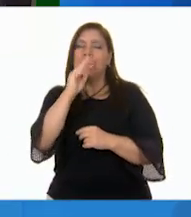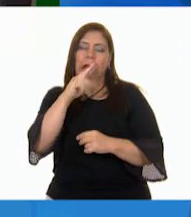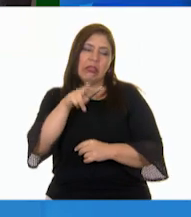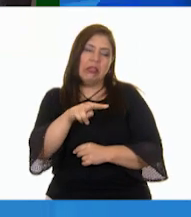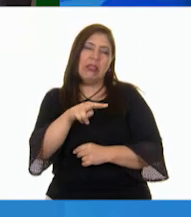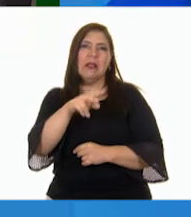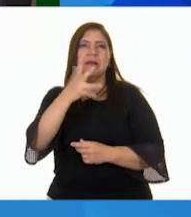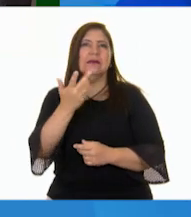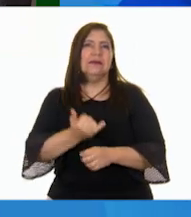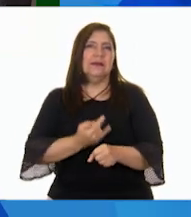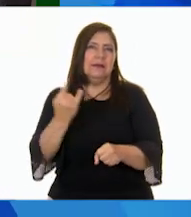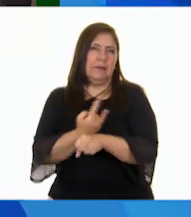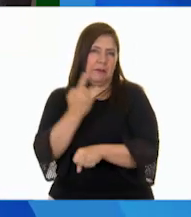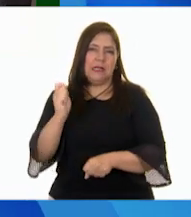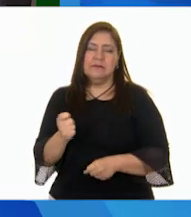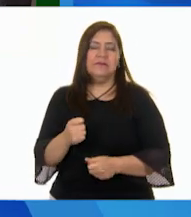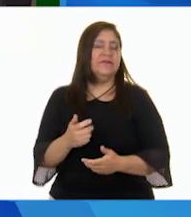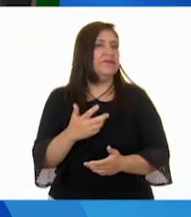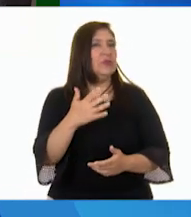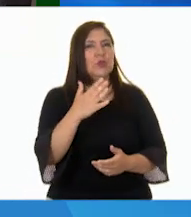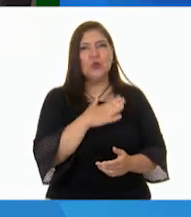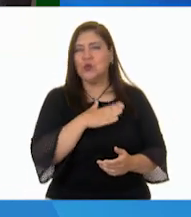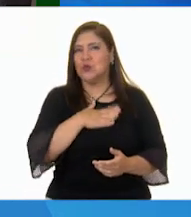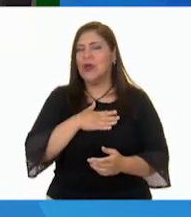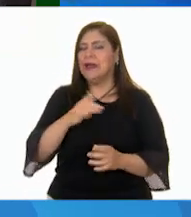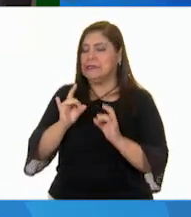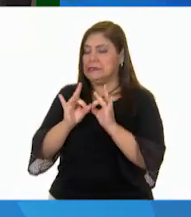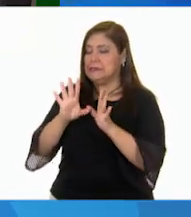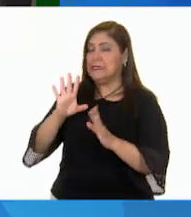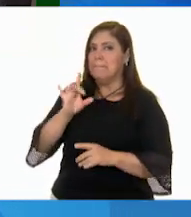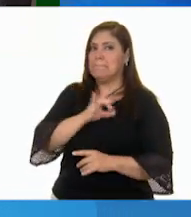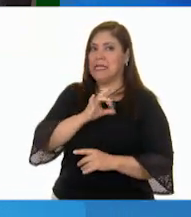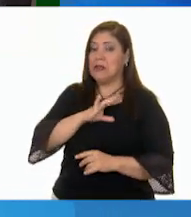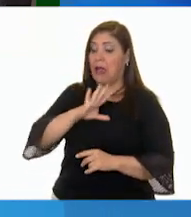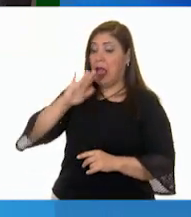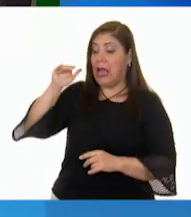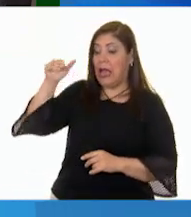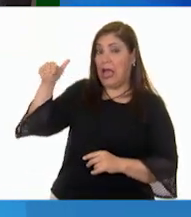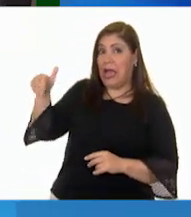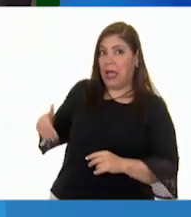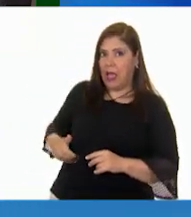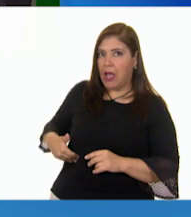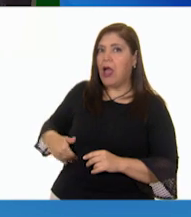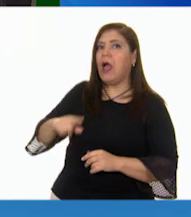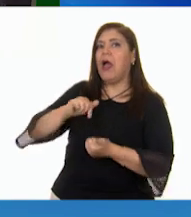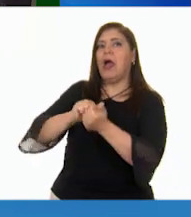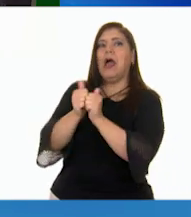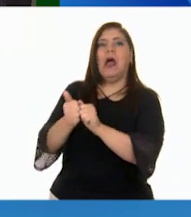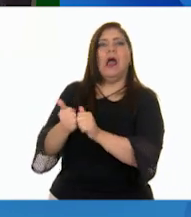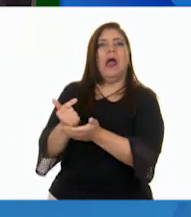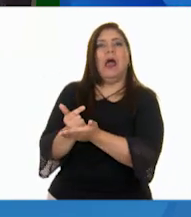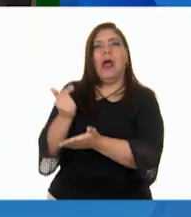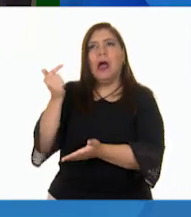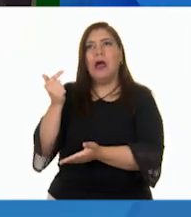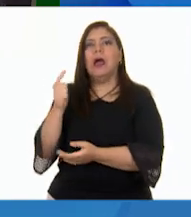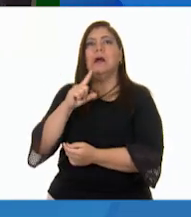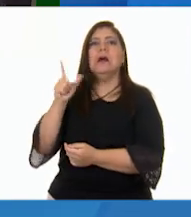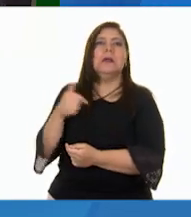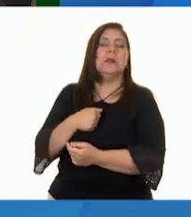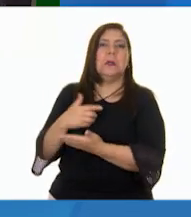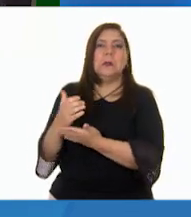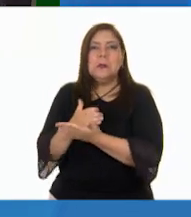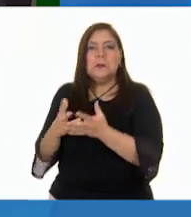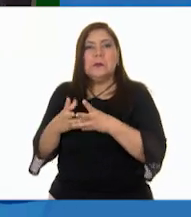he tenido el miedo de llegar a lesionarme y que esa lesión sea grave y que dure bastante tiempo para